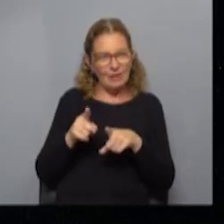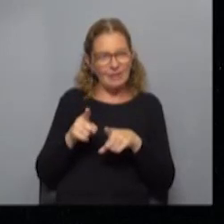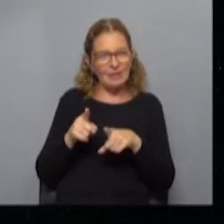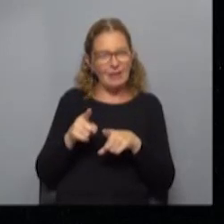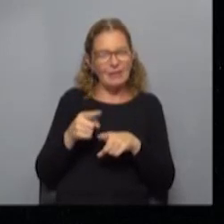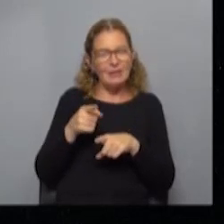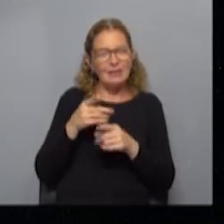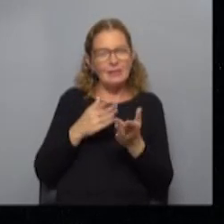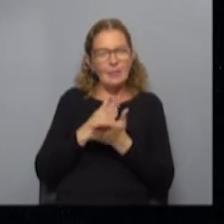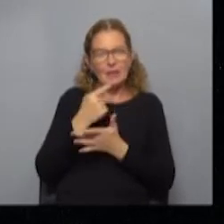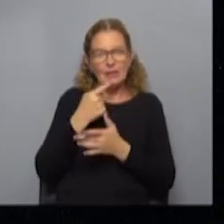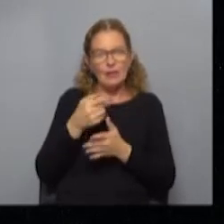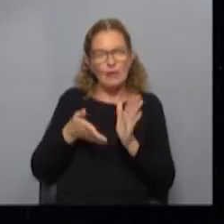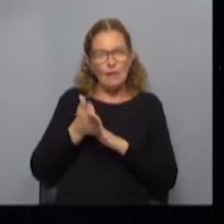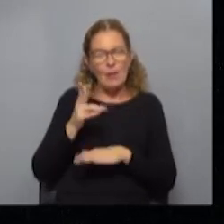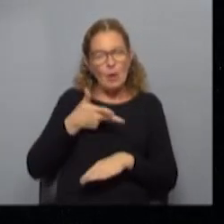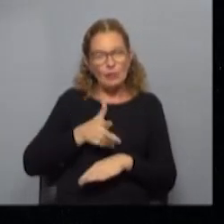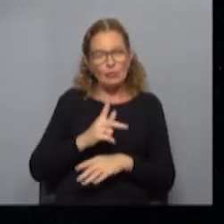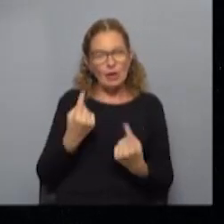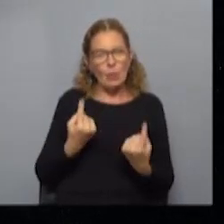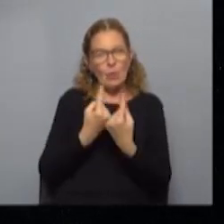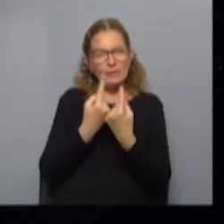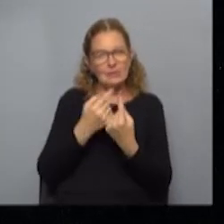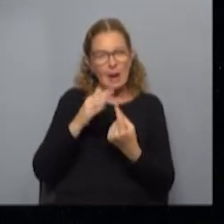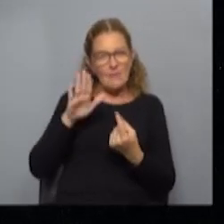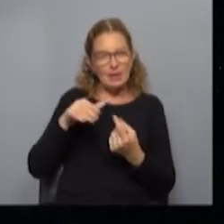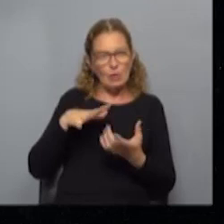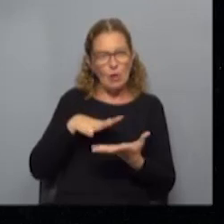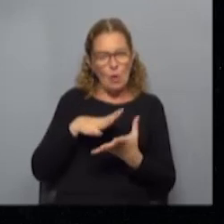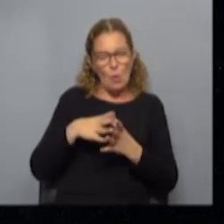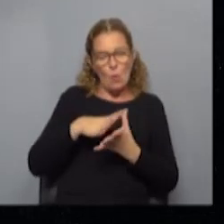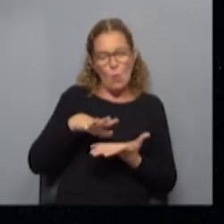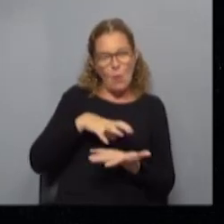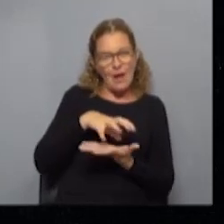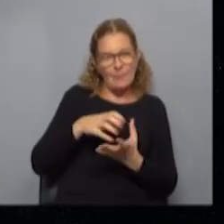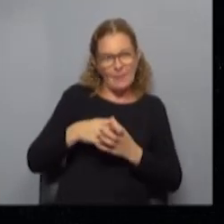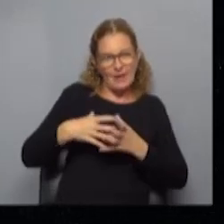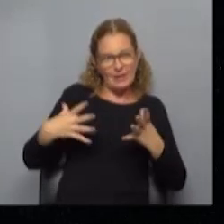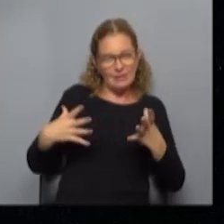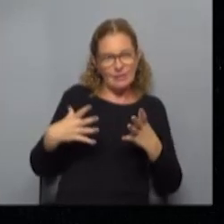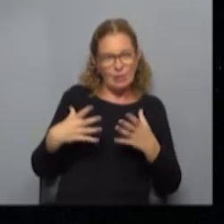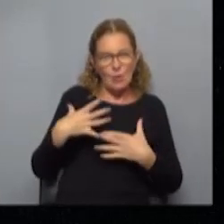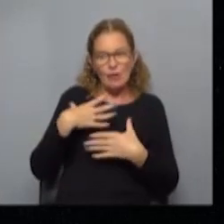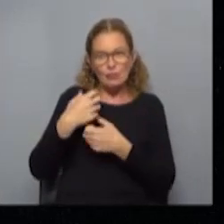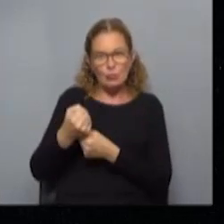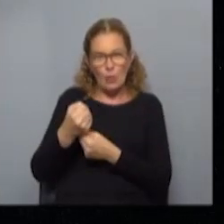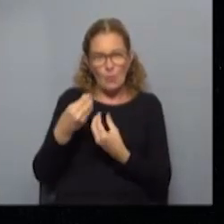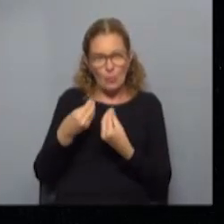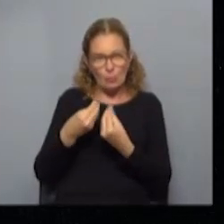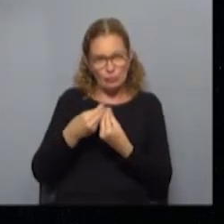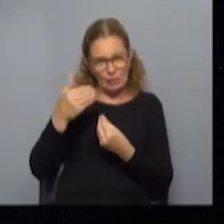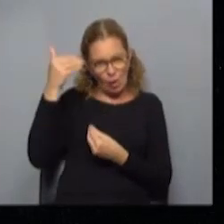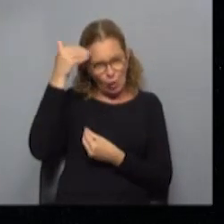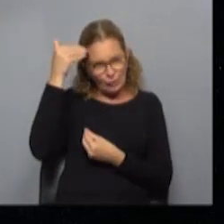seguridad de decir, bueno, si nos vamos a Rocha, por ahí te encuentras con menos lugares, ya que los espacios son más grandes, y nos ayudó muchísimo, la conciencia que generó y la